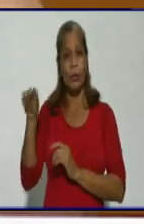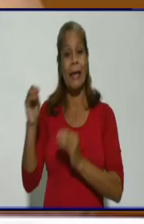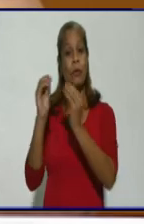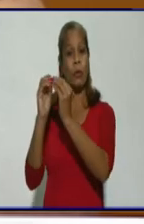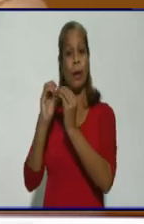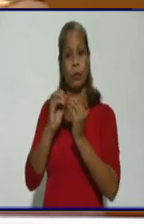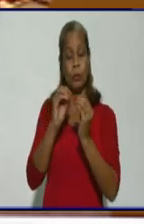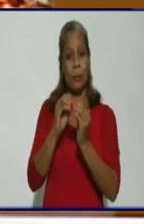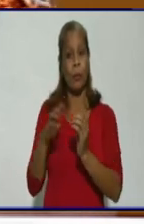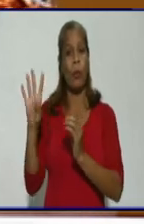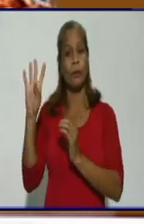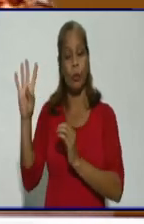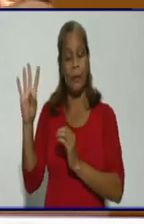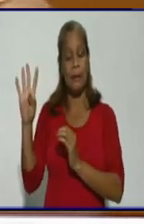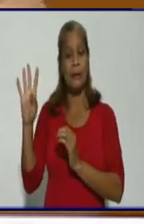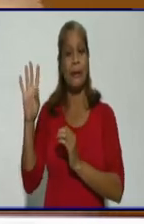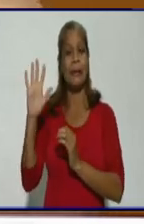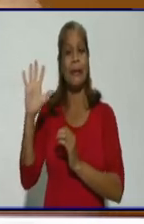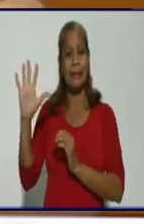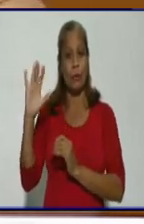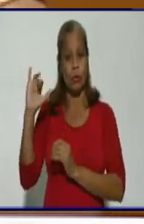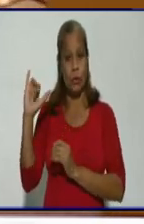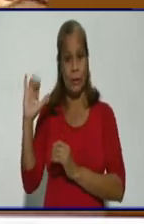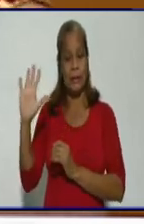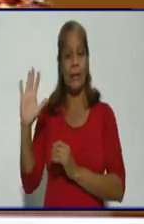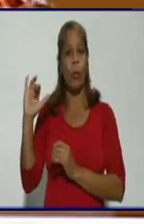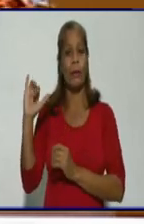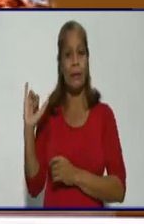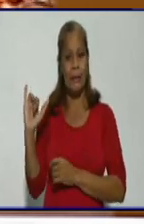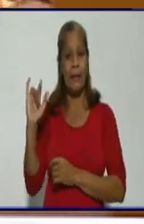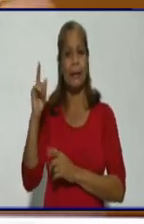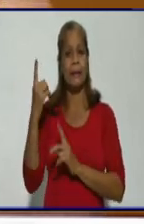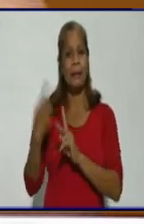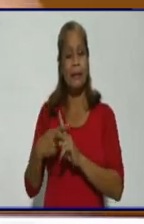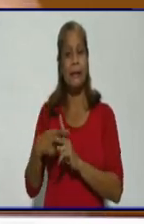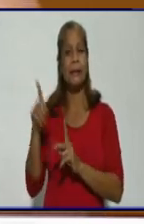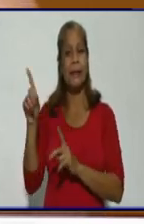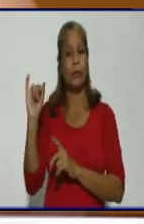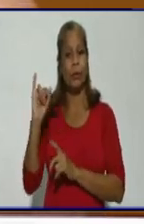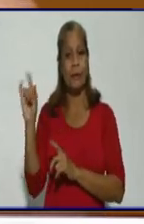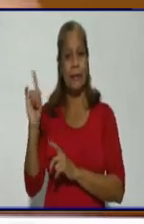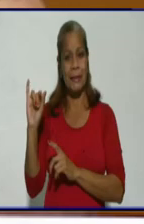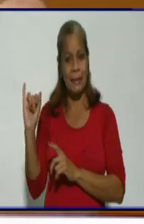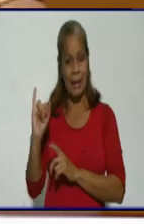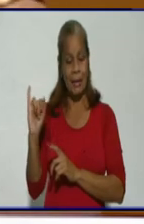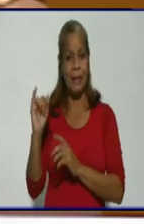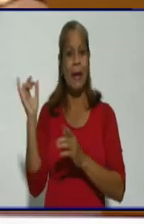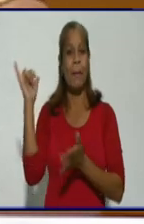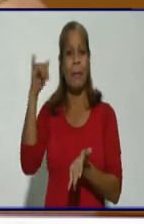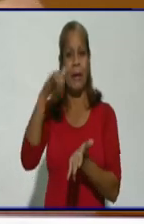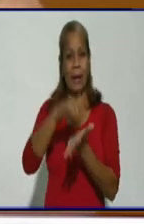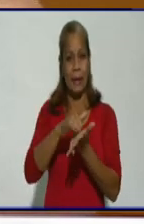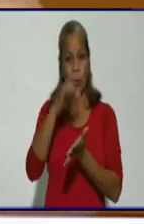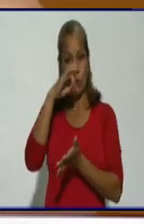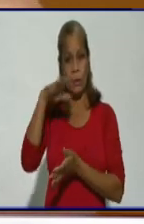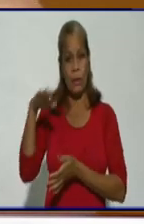,356 y 176 viajeros. Y en la edad pediátrica sumamos ya